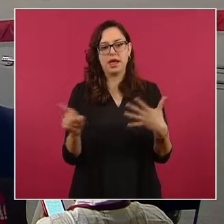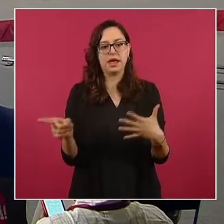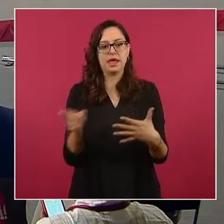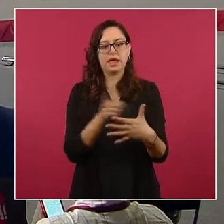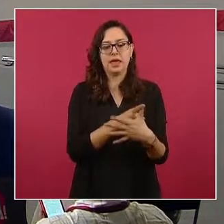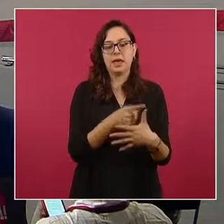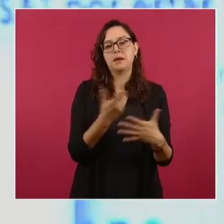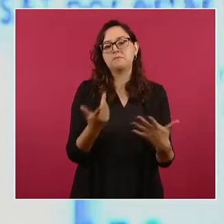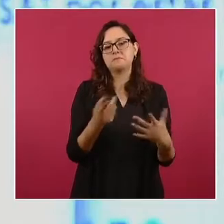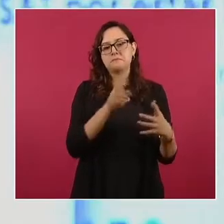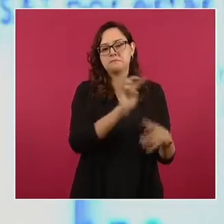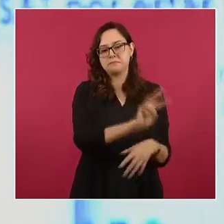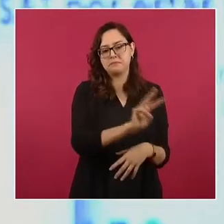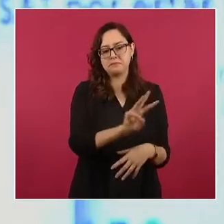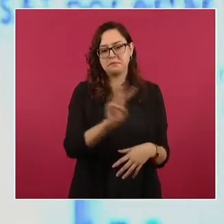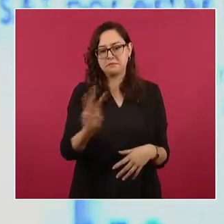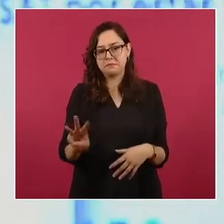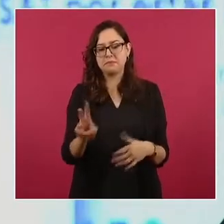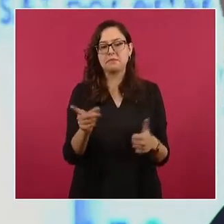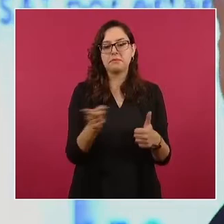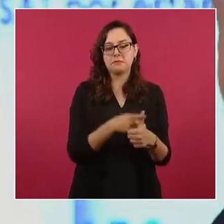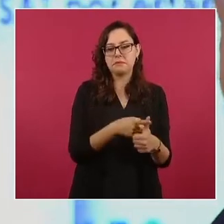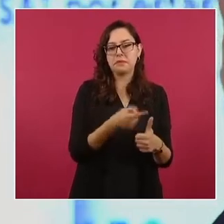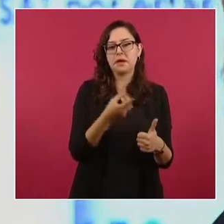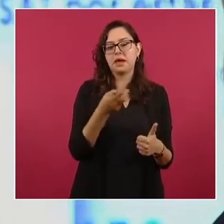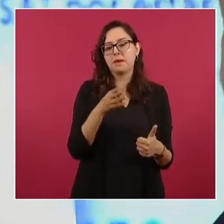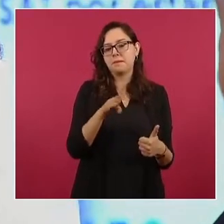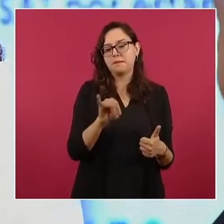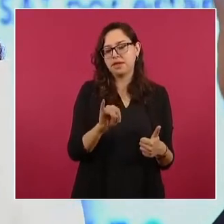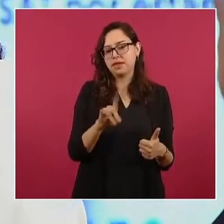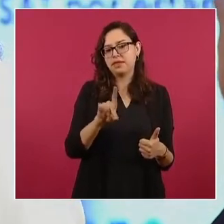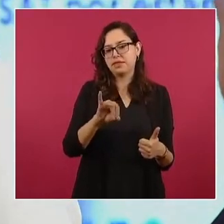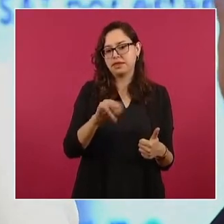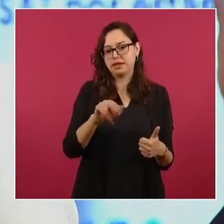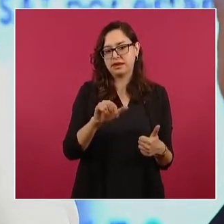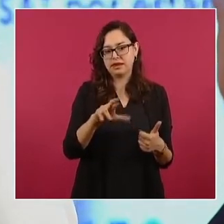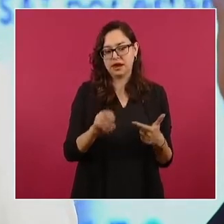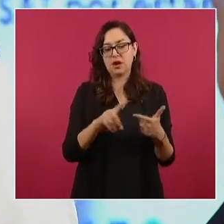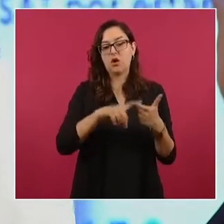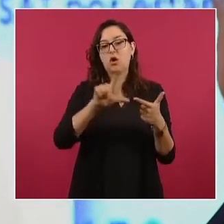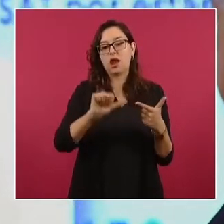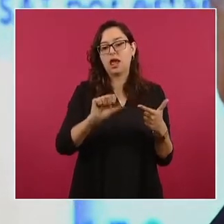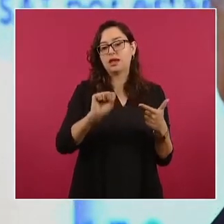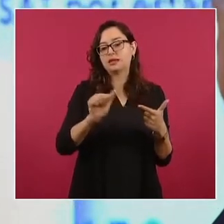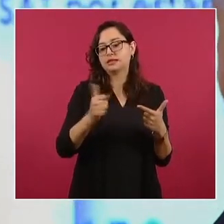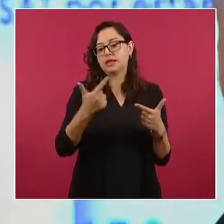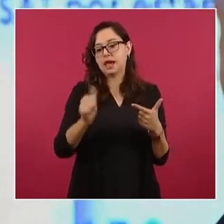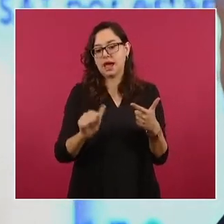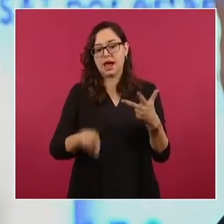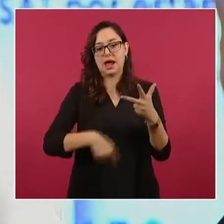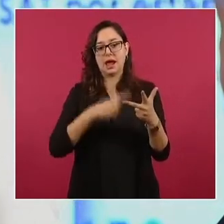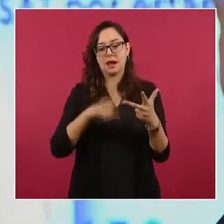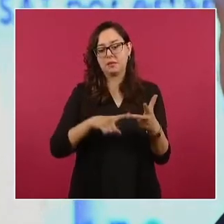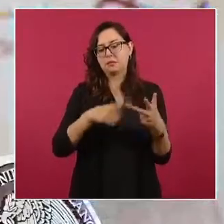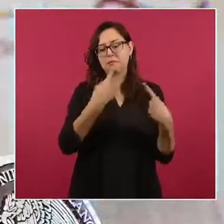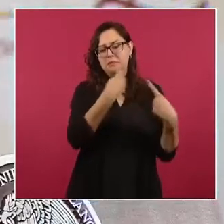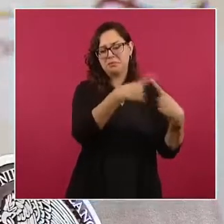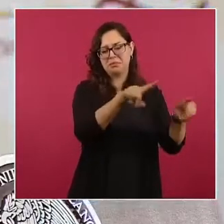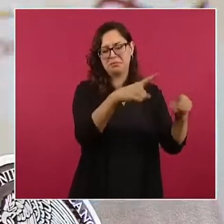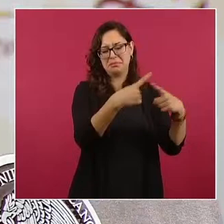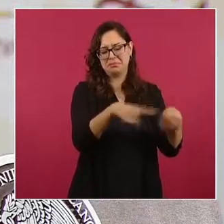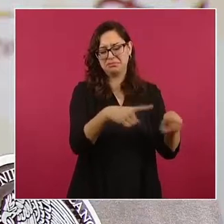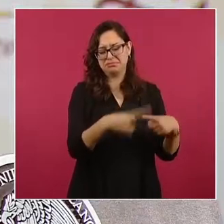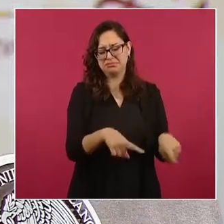Mi Bolsillo, Mi Dinero en Imagen, Ruido en la Red, La Saga, Vanguardia, entre otros,